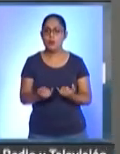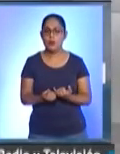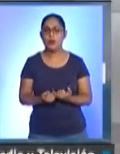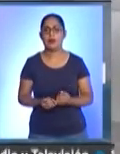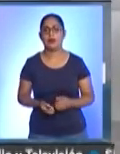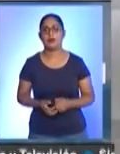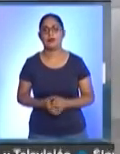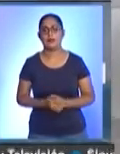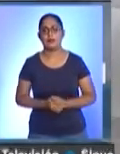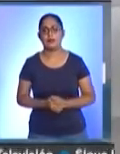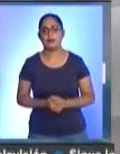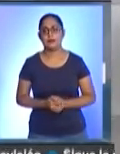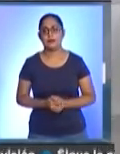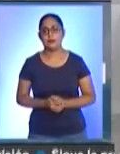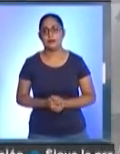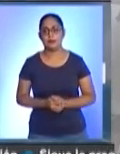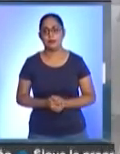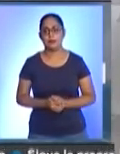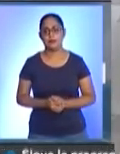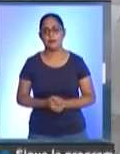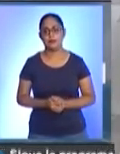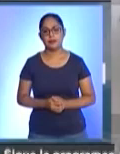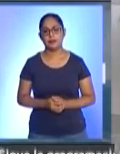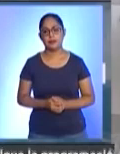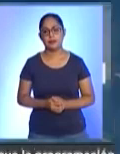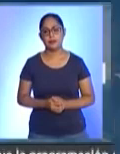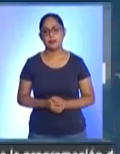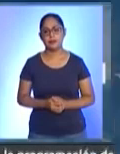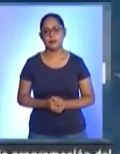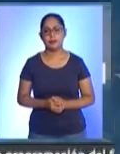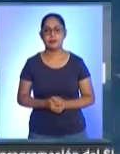Con información de Yesenia Magaña, SM Noticias.